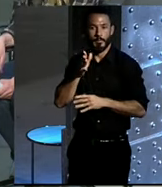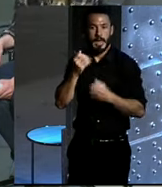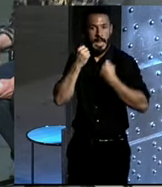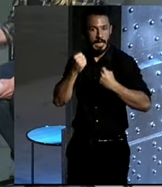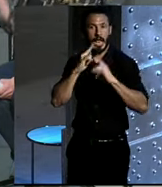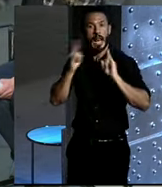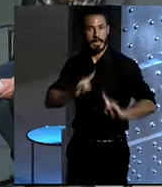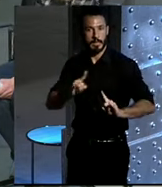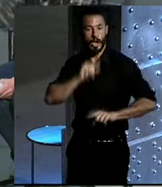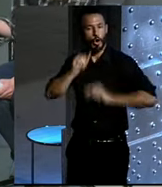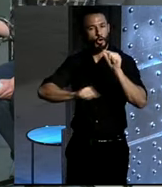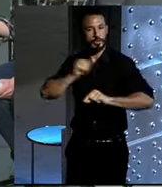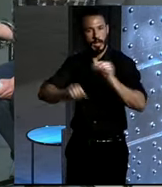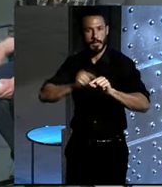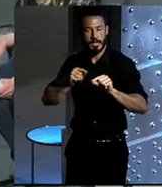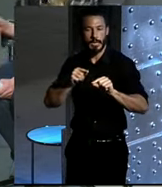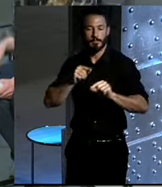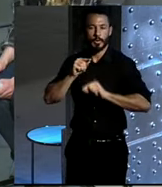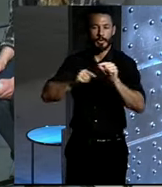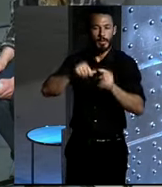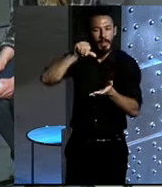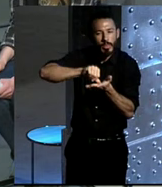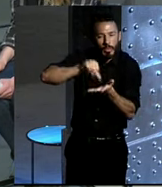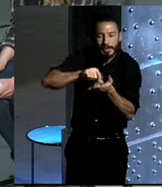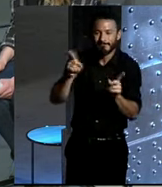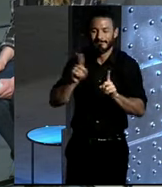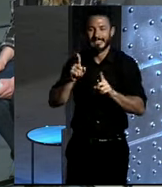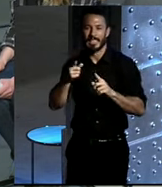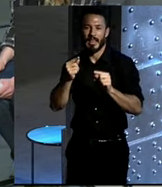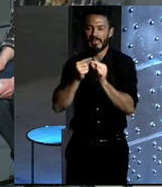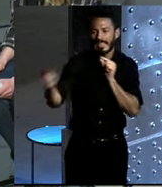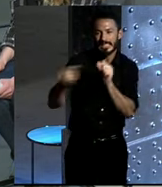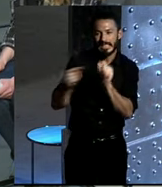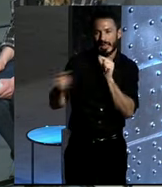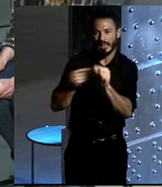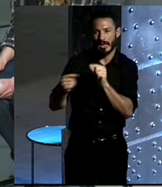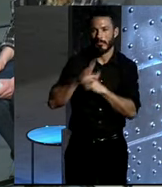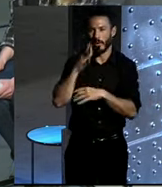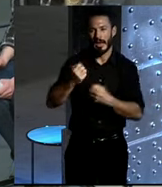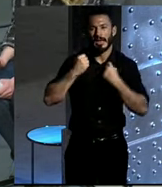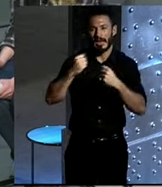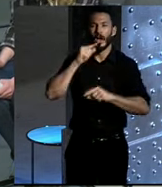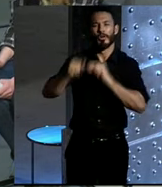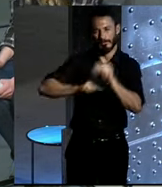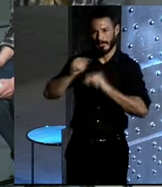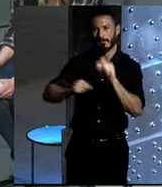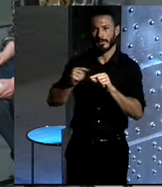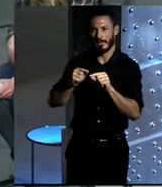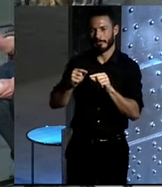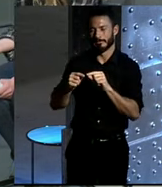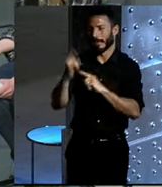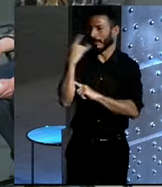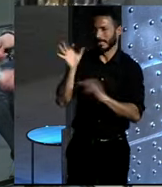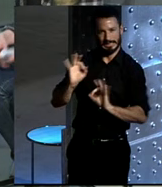solo que no contamina en la ciudad sino a kilómetros de distancia. Pero también es una energía contaminante, no nos podemos engañar. Pero existen